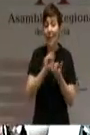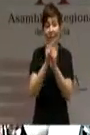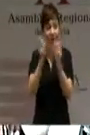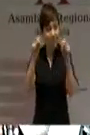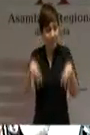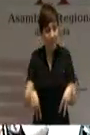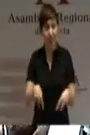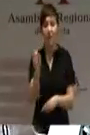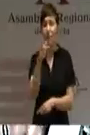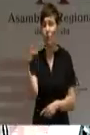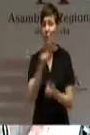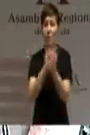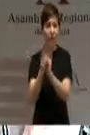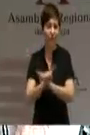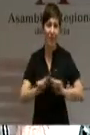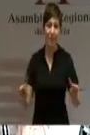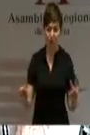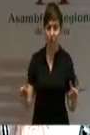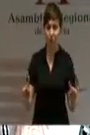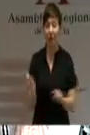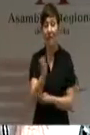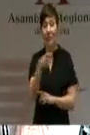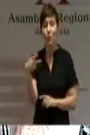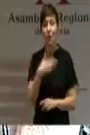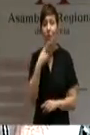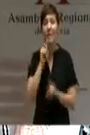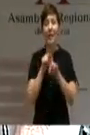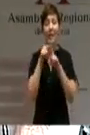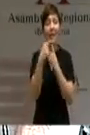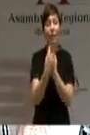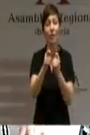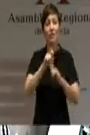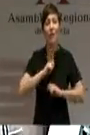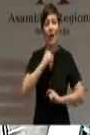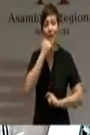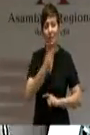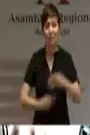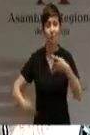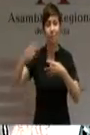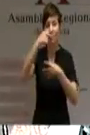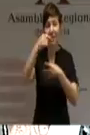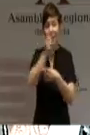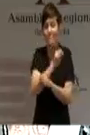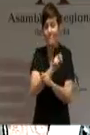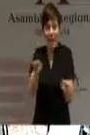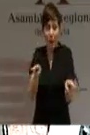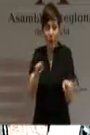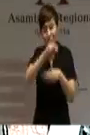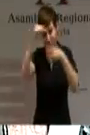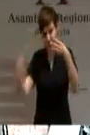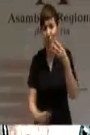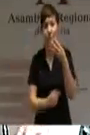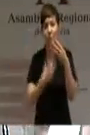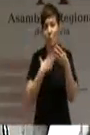cambiar los resultados. Y los resultados son los indicadores que nos han llevado a la cabeza de lo peor, a la cola de los